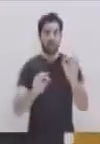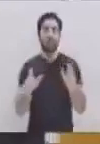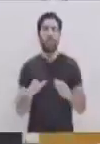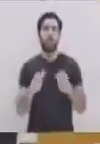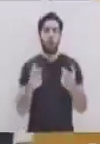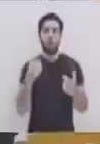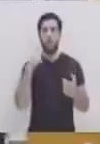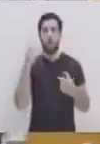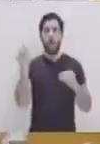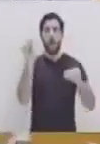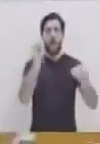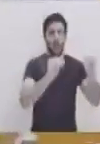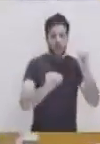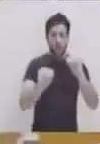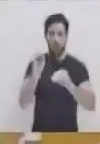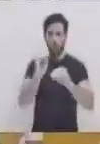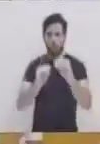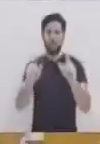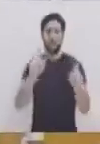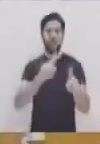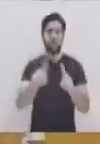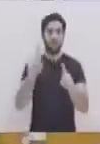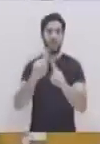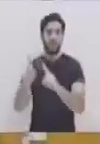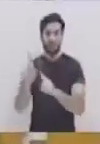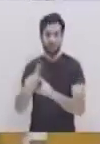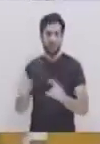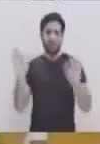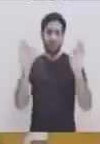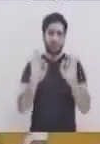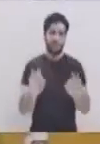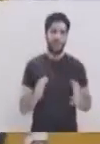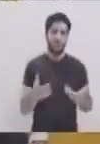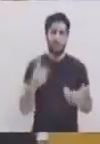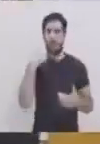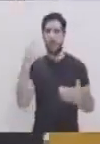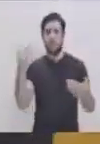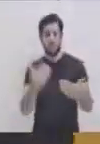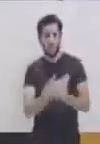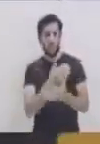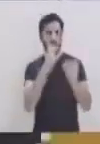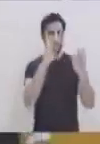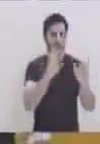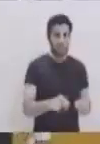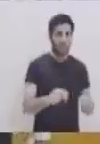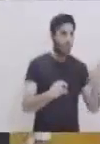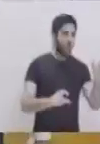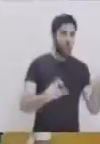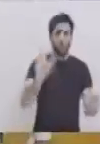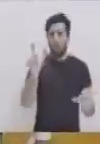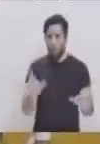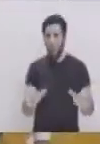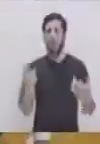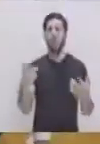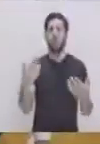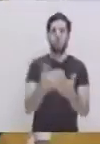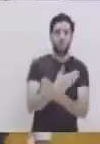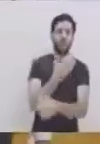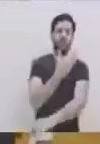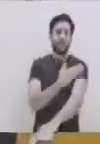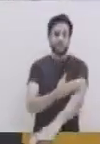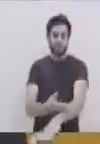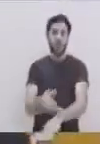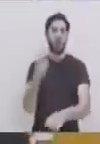se va acomodando a la actualidad y van apareciendo nuevos personajes, nuevas historias, que siempre van